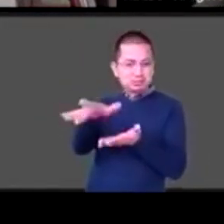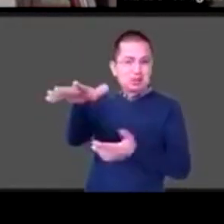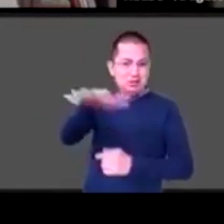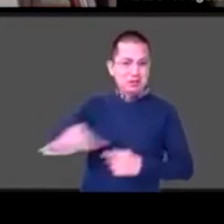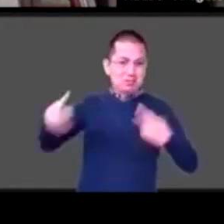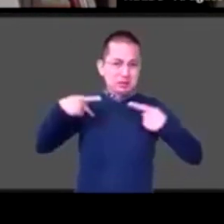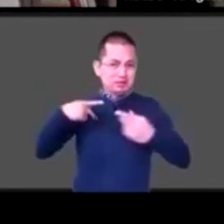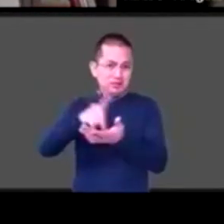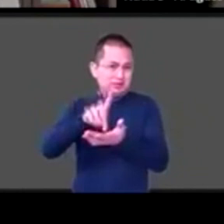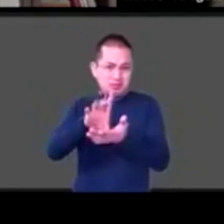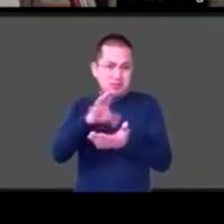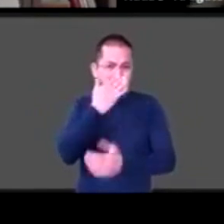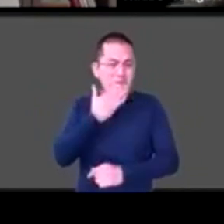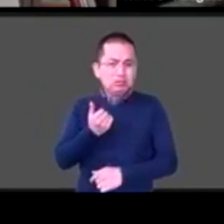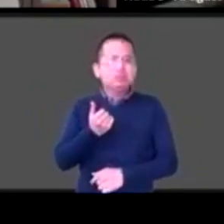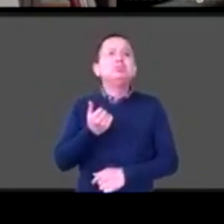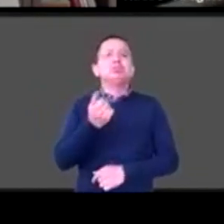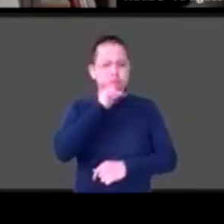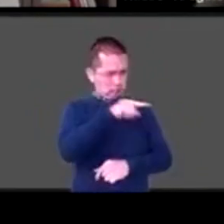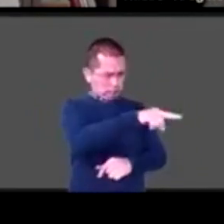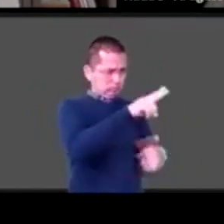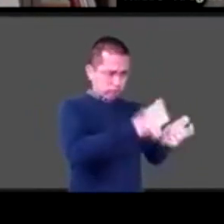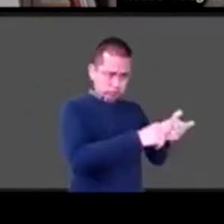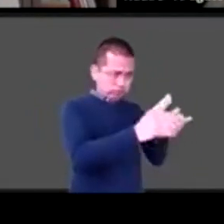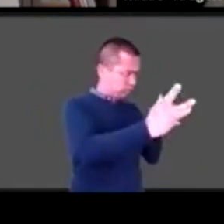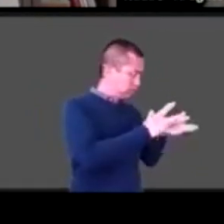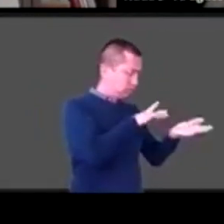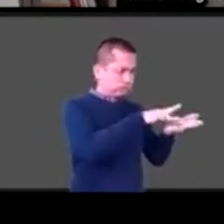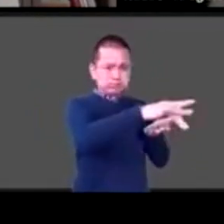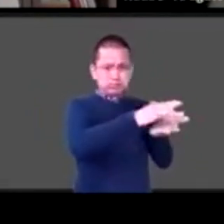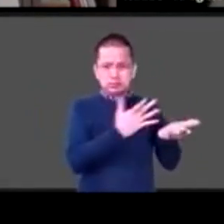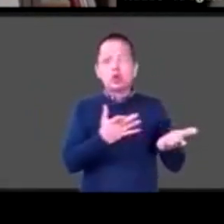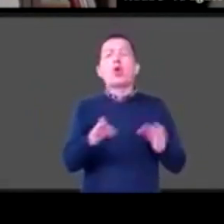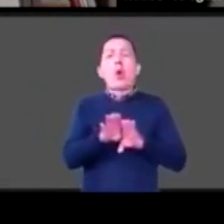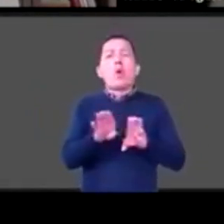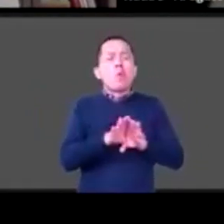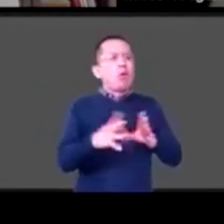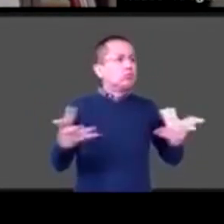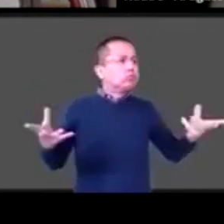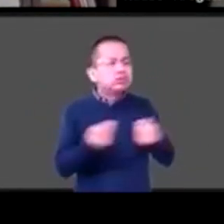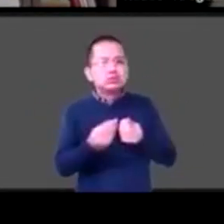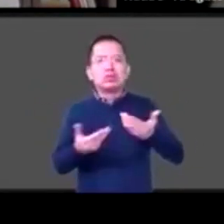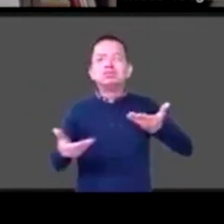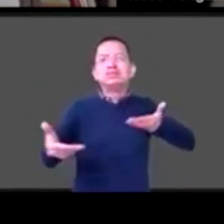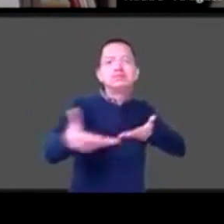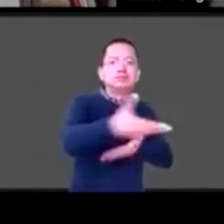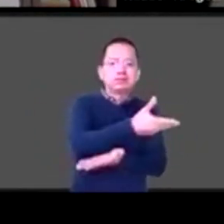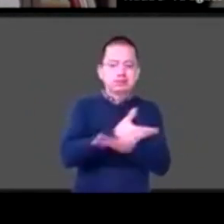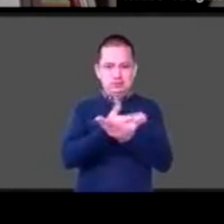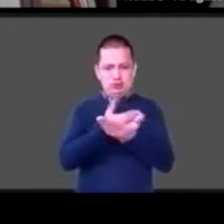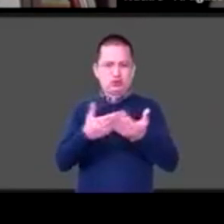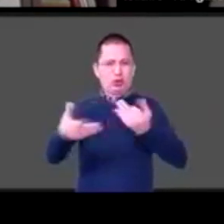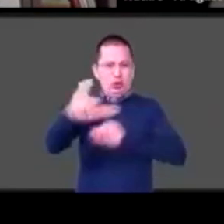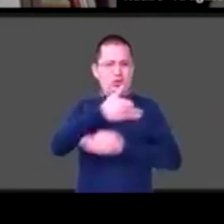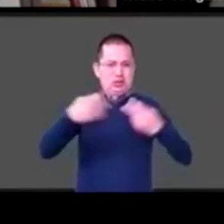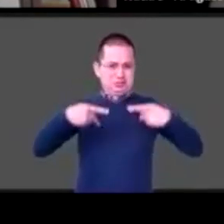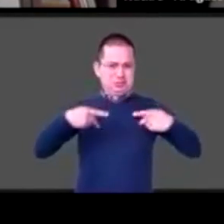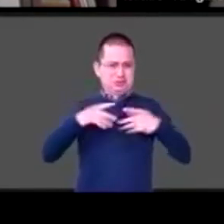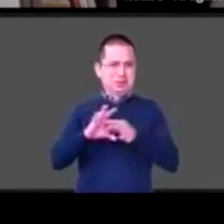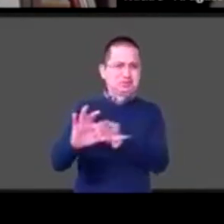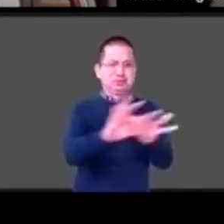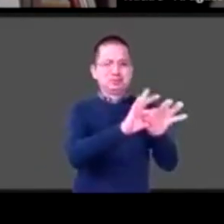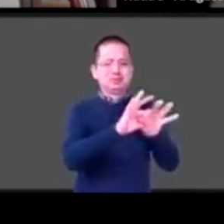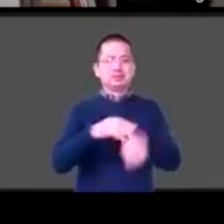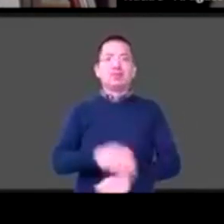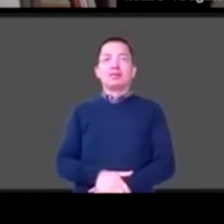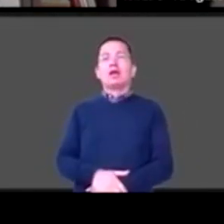entre nosotros y con las personas que no tienen ninguna discapacidad y también creo un tema importante es reconocer lo